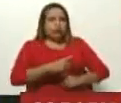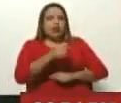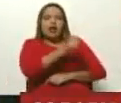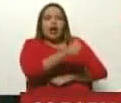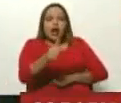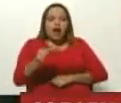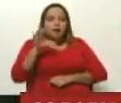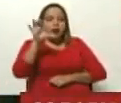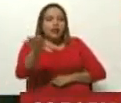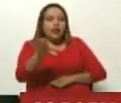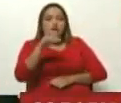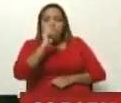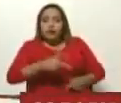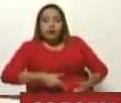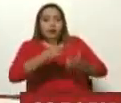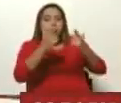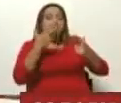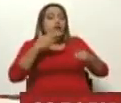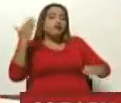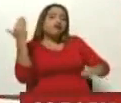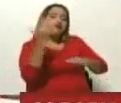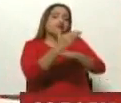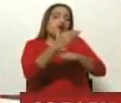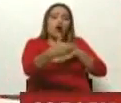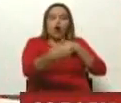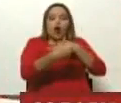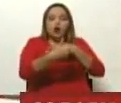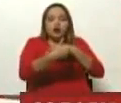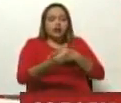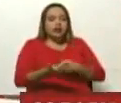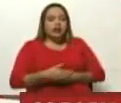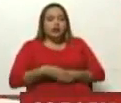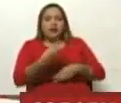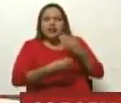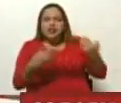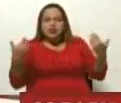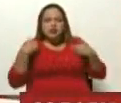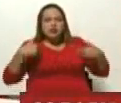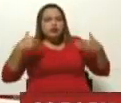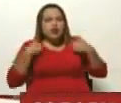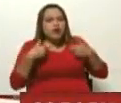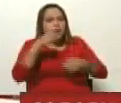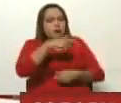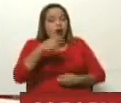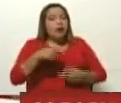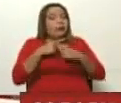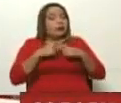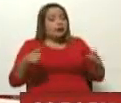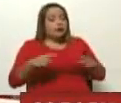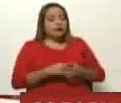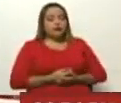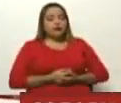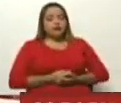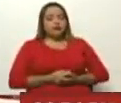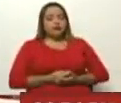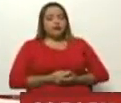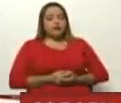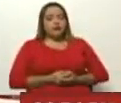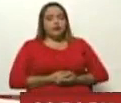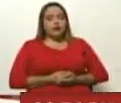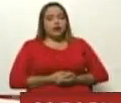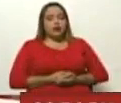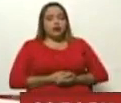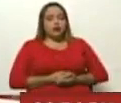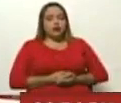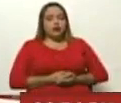impedirían que se puedan dictar medidas únicamente destinadas para hacer sufrir a un pueblo. Sin embargo, esto está en